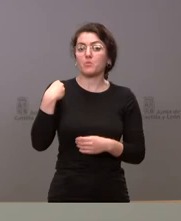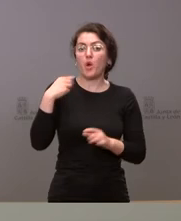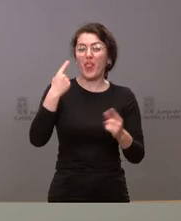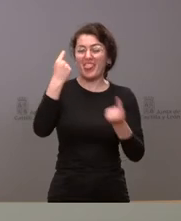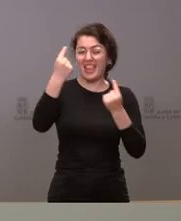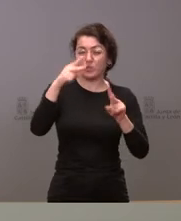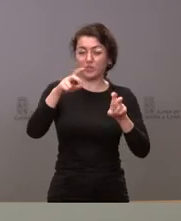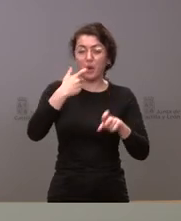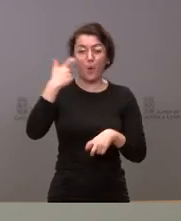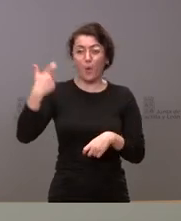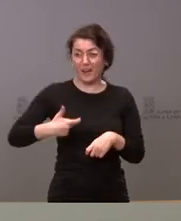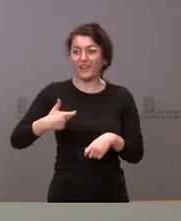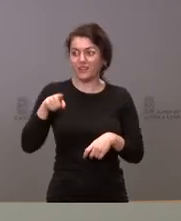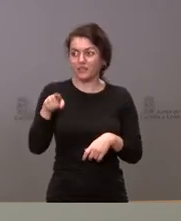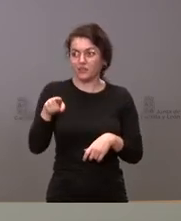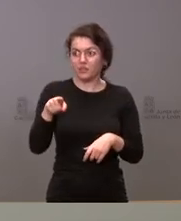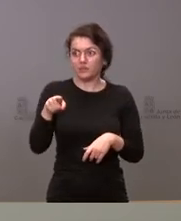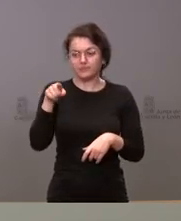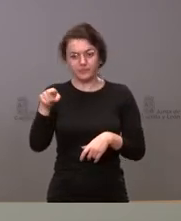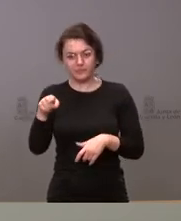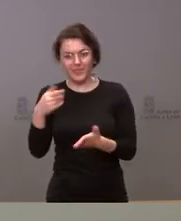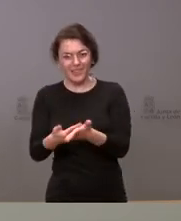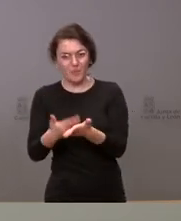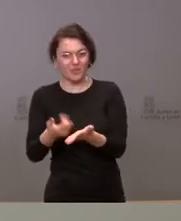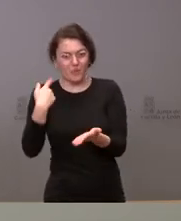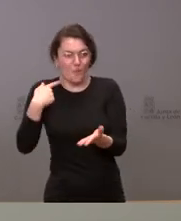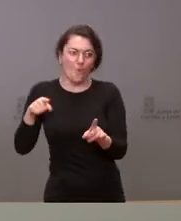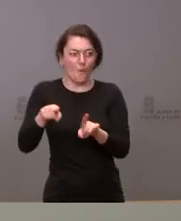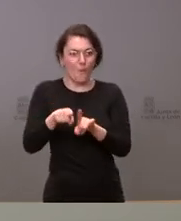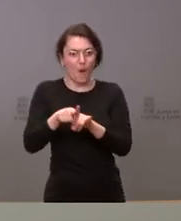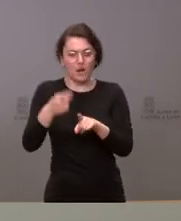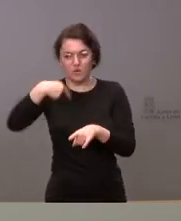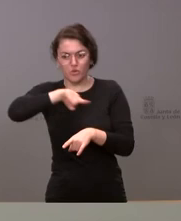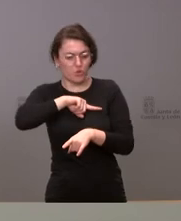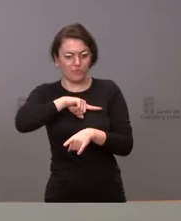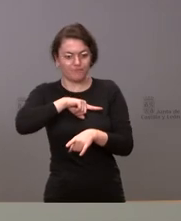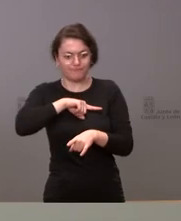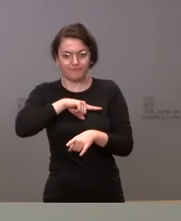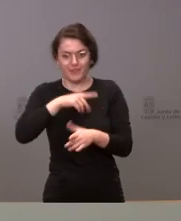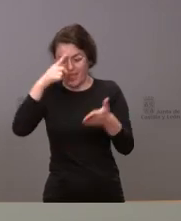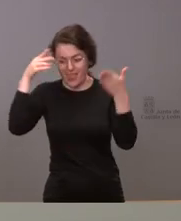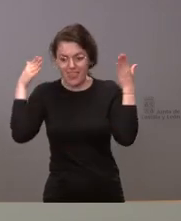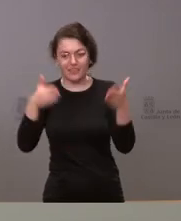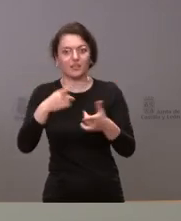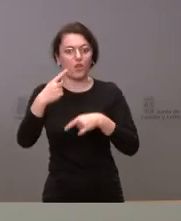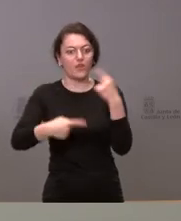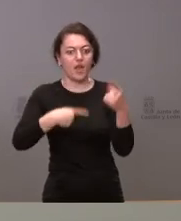de Ucrania refleja bien a las claras que estamos centrados en el día a día que esa es nuestra labor nuestra responsabilidad y es lo que vamos a seguir haciendo hasta el último día que nos